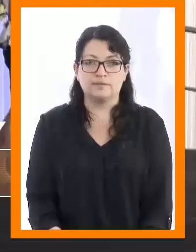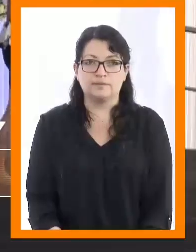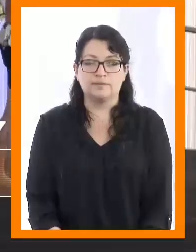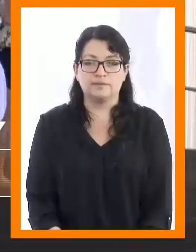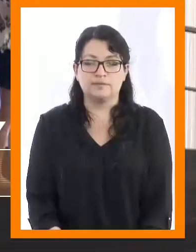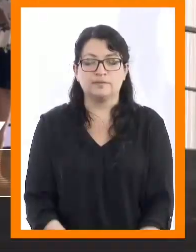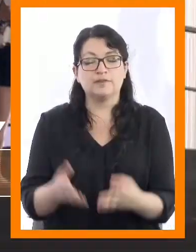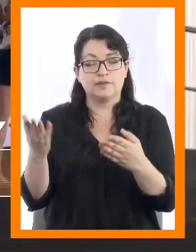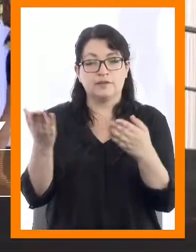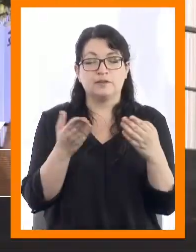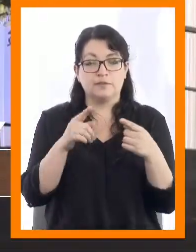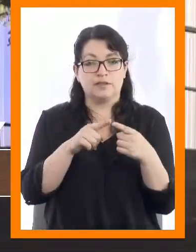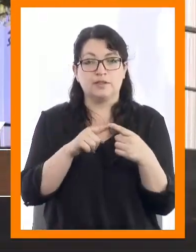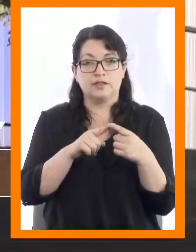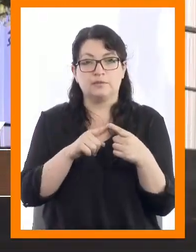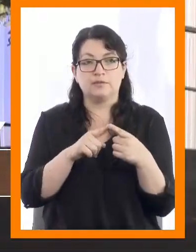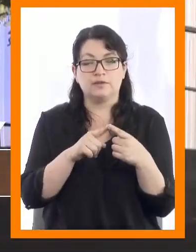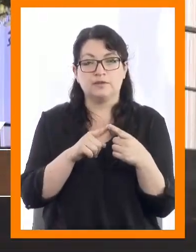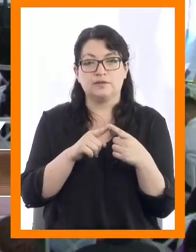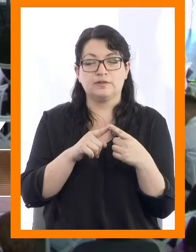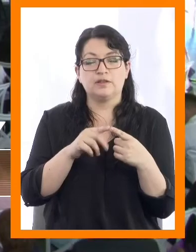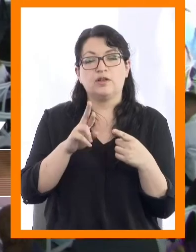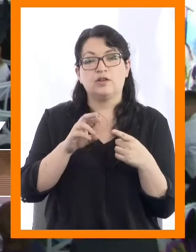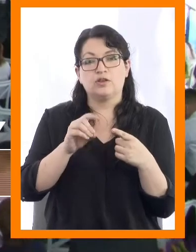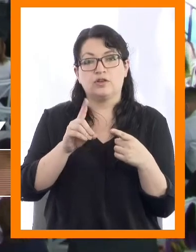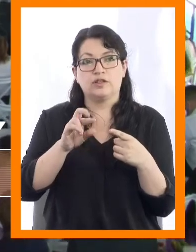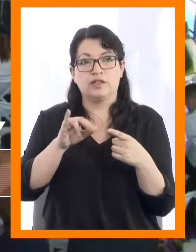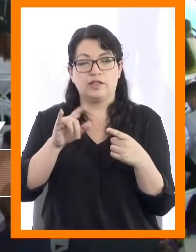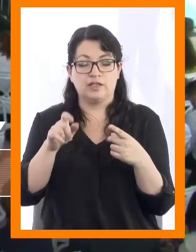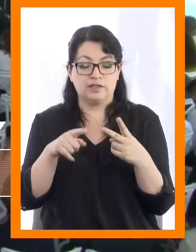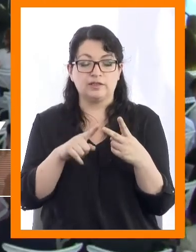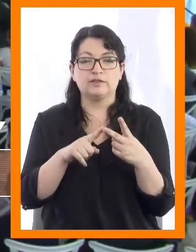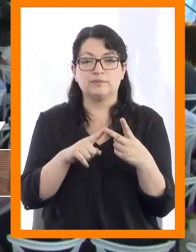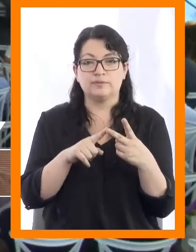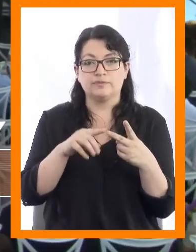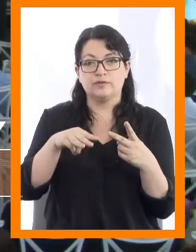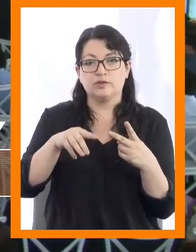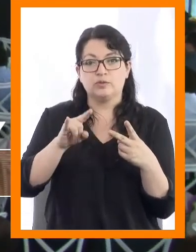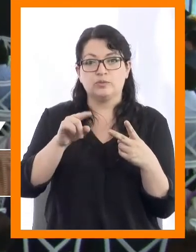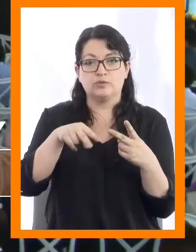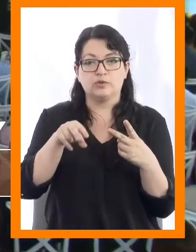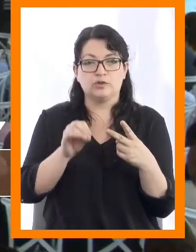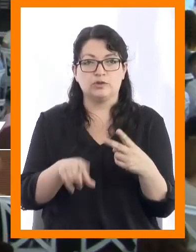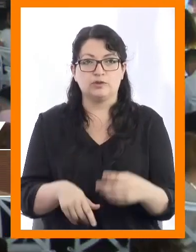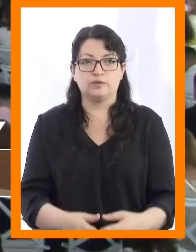Jocelyn Janet Rodríguez Morales, Mario Elías Rojas Muñoz.